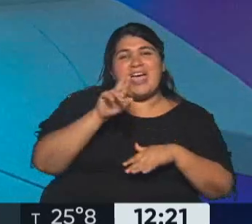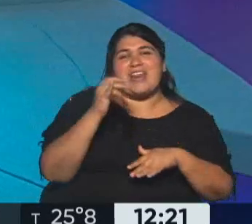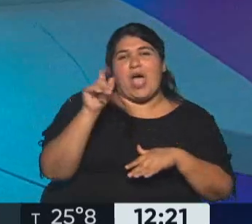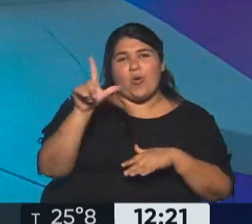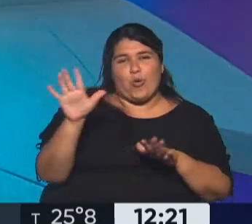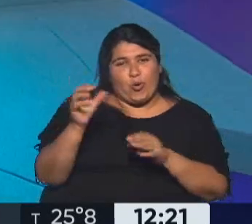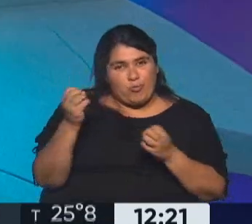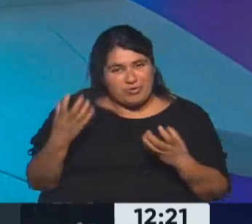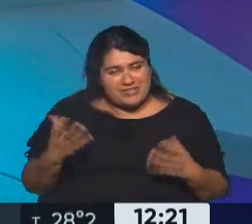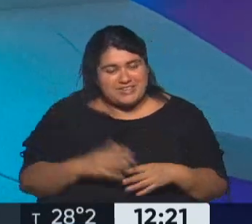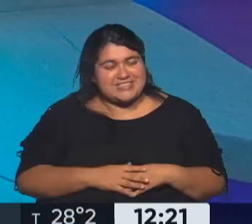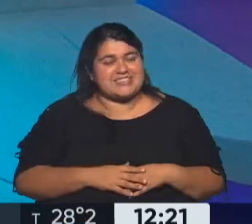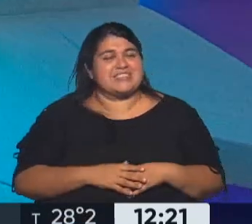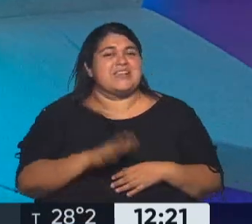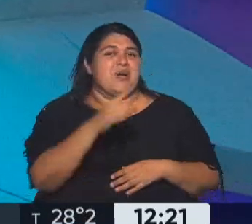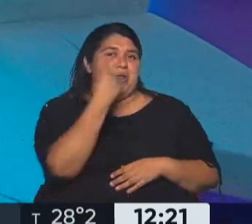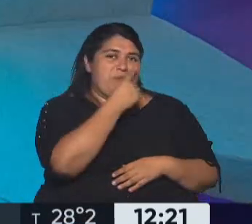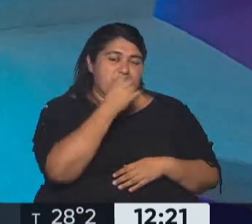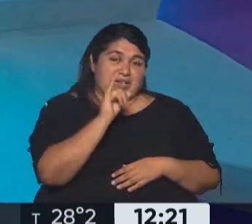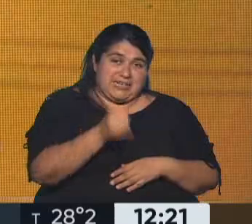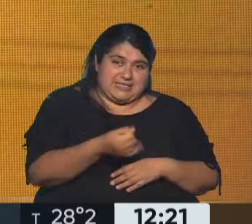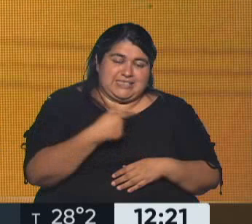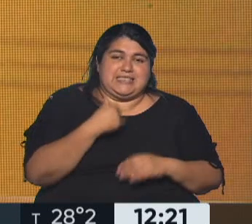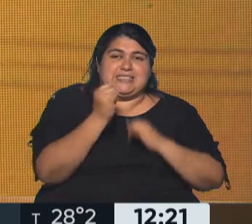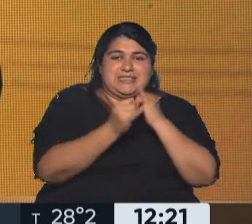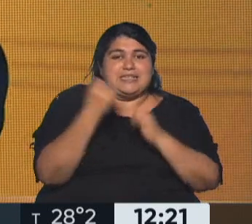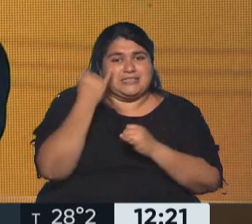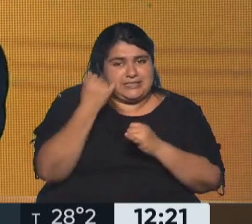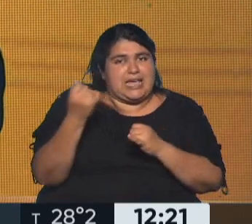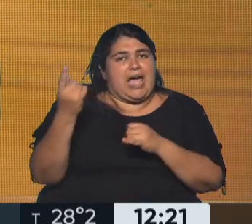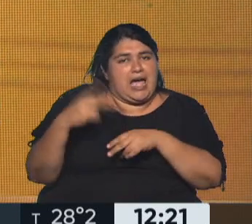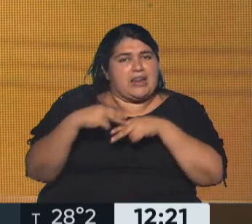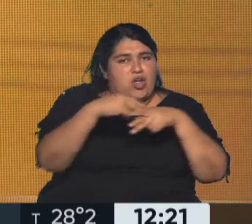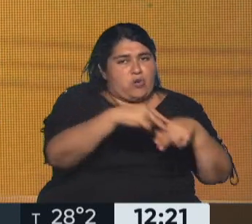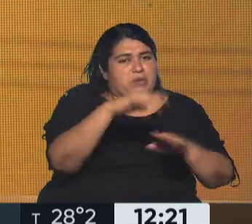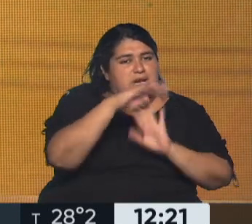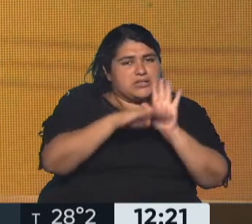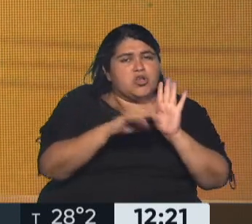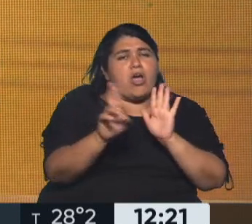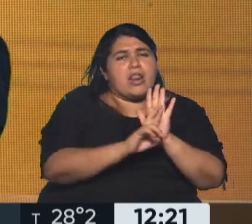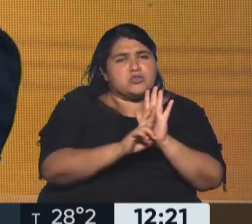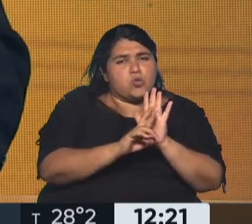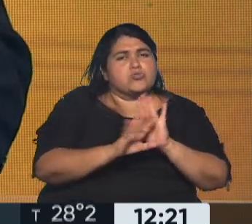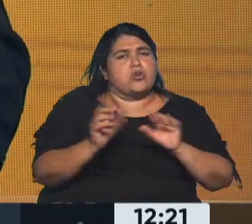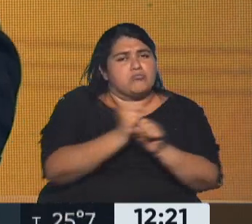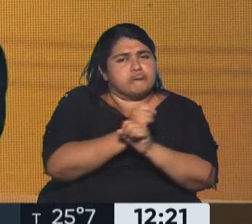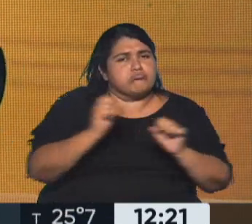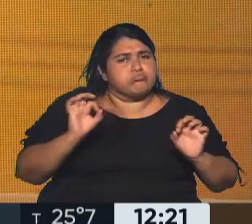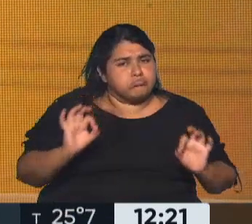¿Cómo estás, Raúl? ¿Qué tal? te va, Verónica? Bueno, ya rápidamente salieron algunas recomendaciones, resoluciones de esta